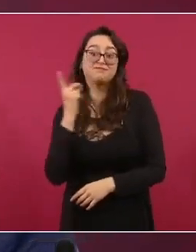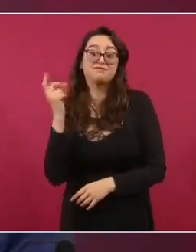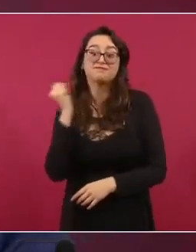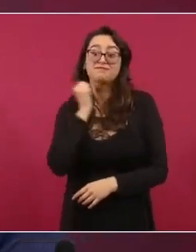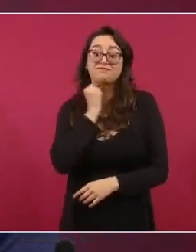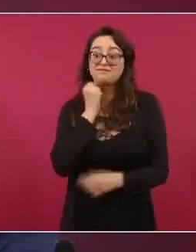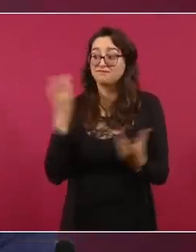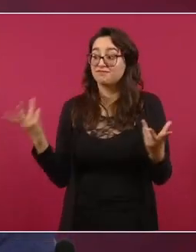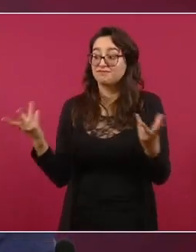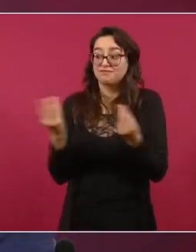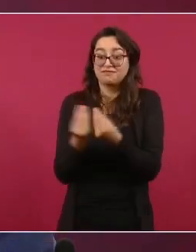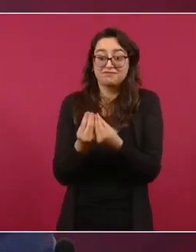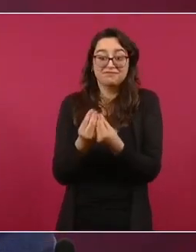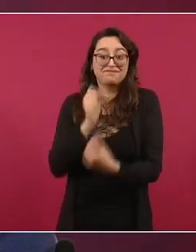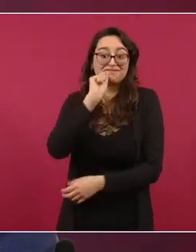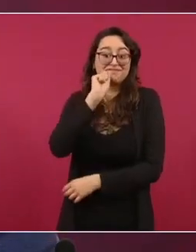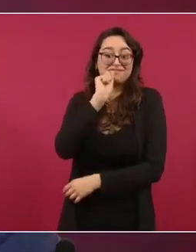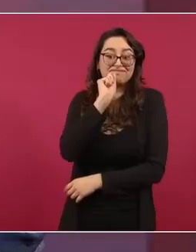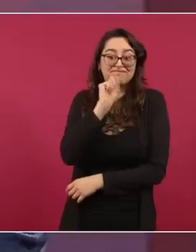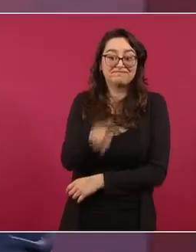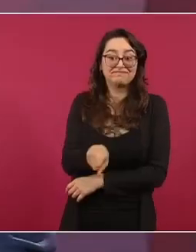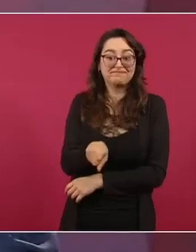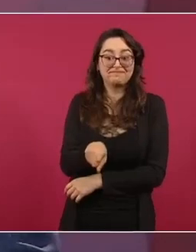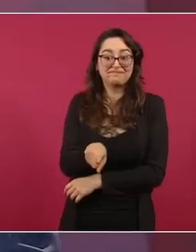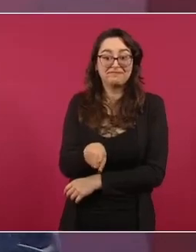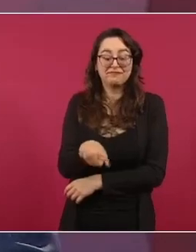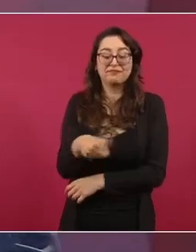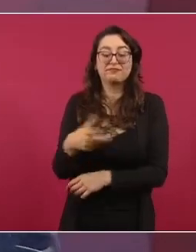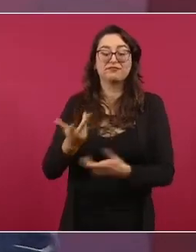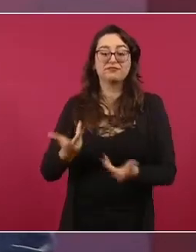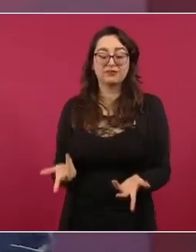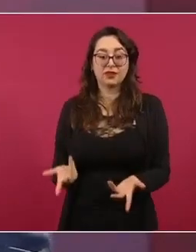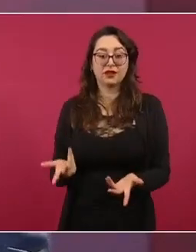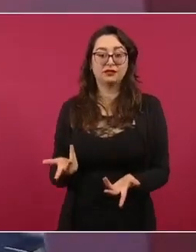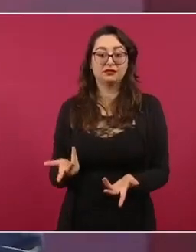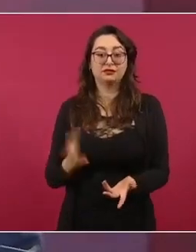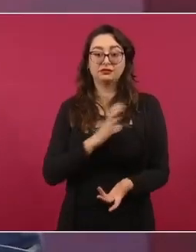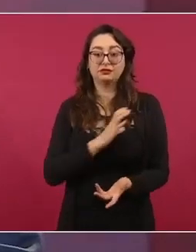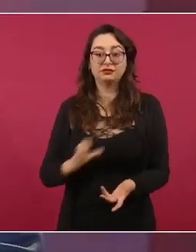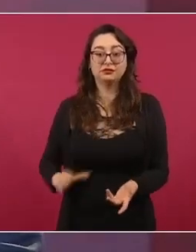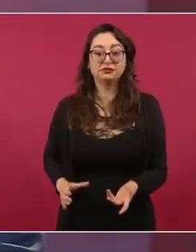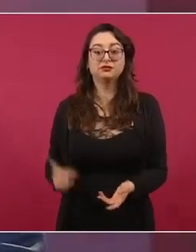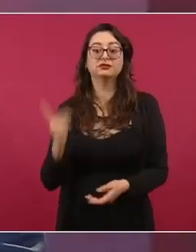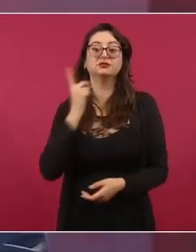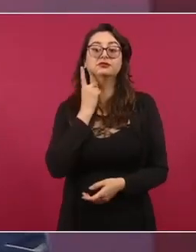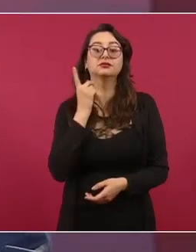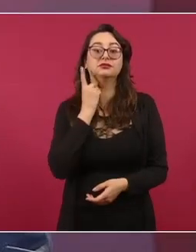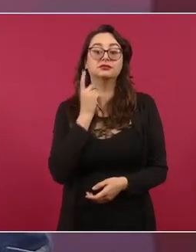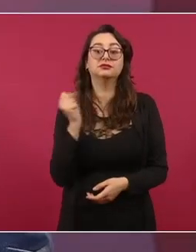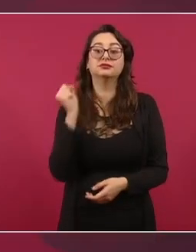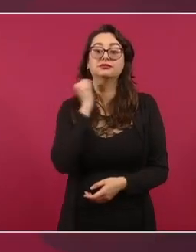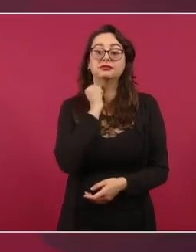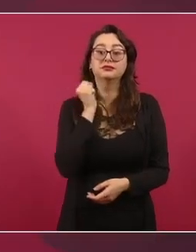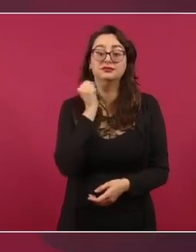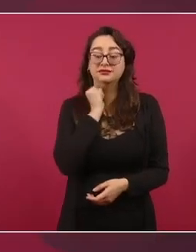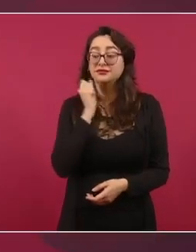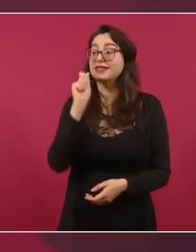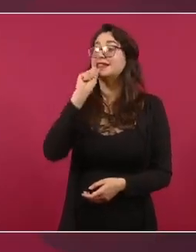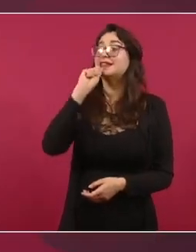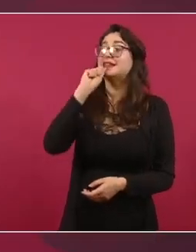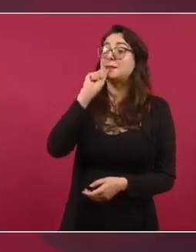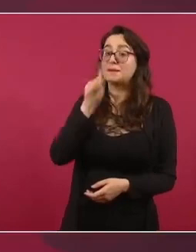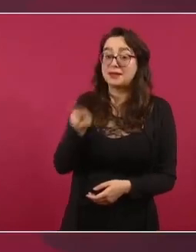candidatos a diputados y senadores, porque